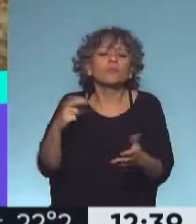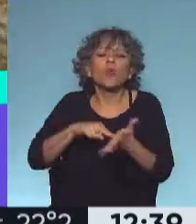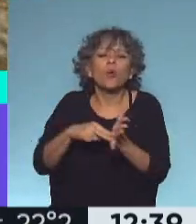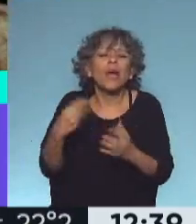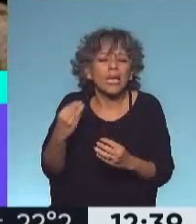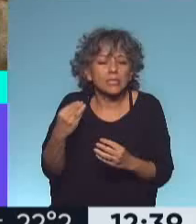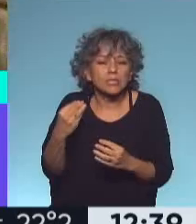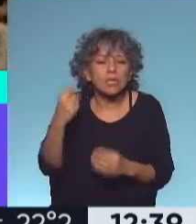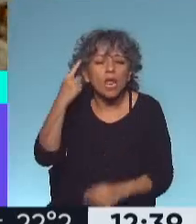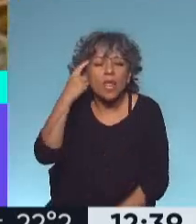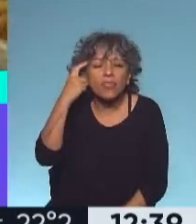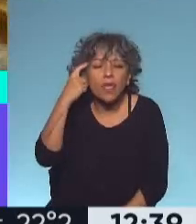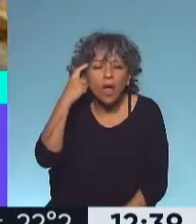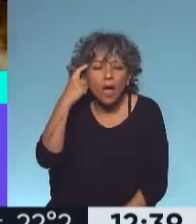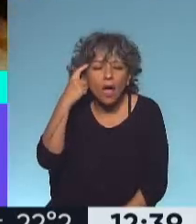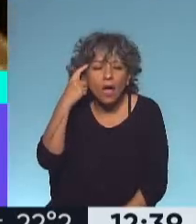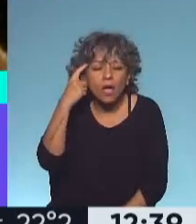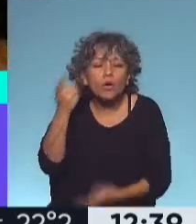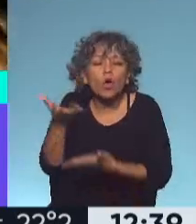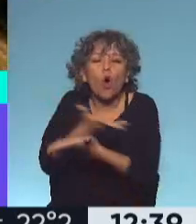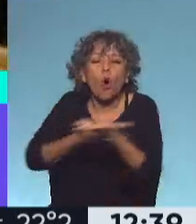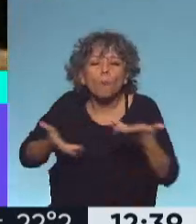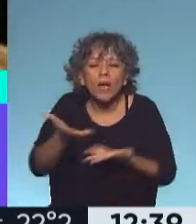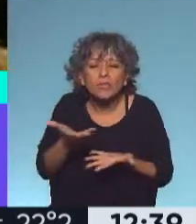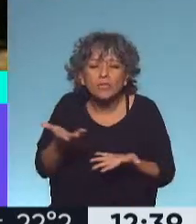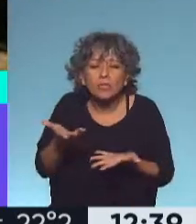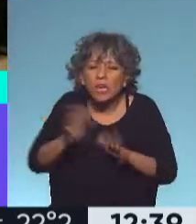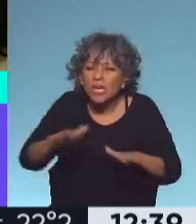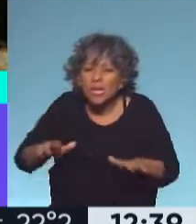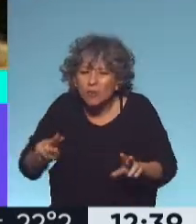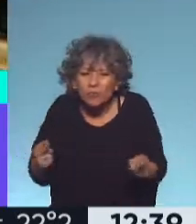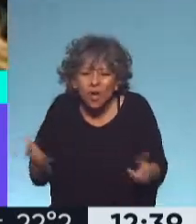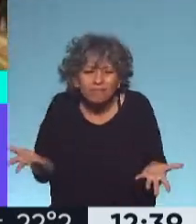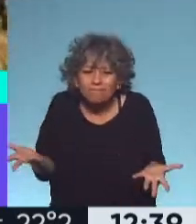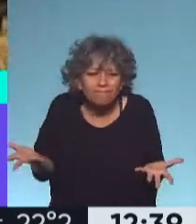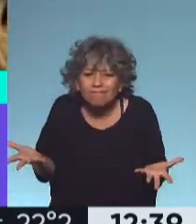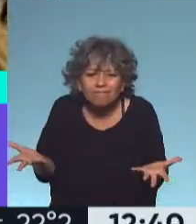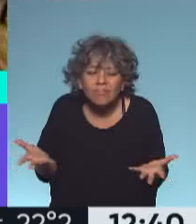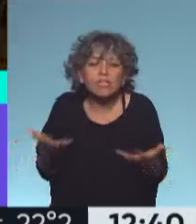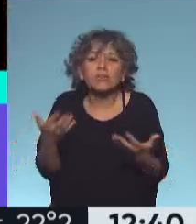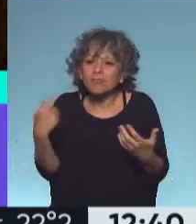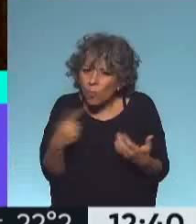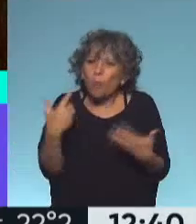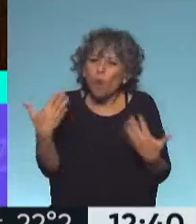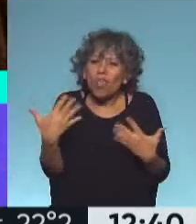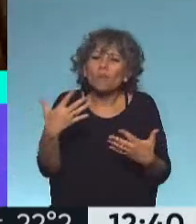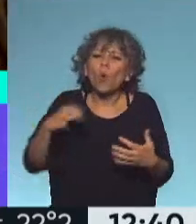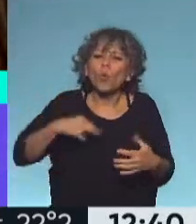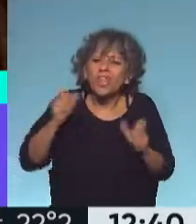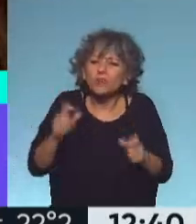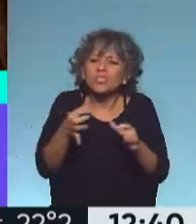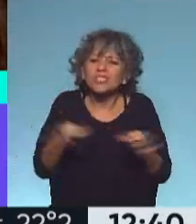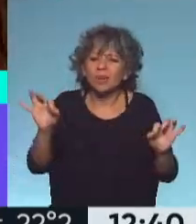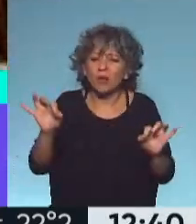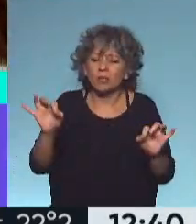la idea de compartir eso, porque cuantos niños no mueren porque no van para nunca. Van a estar salvando vidas. Lo que se puede hacer en